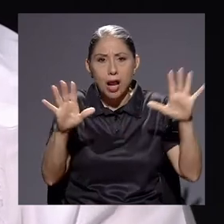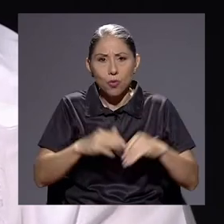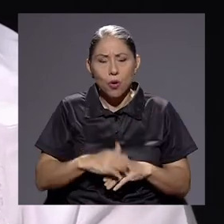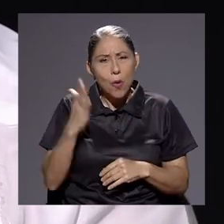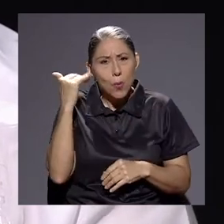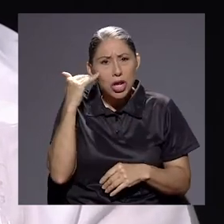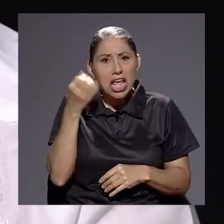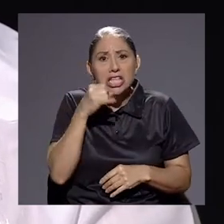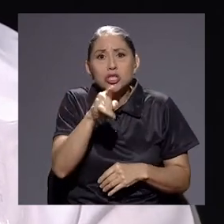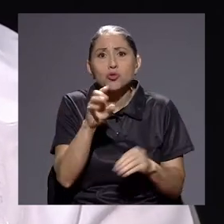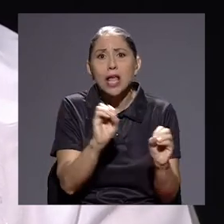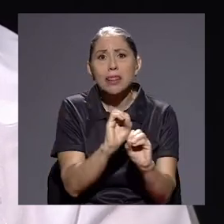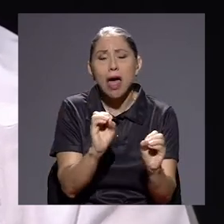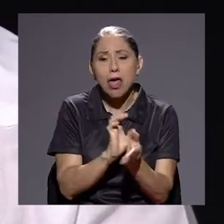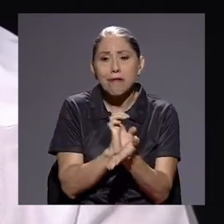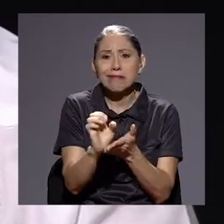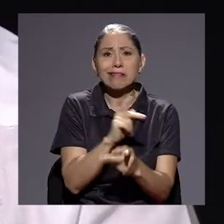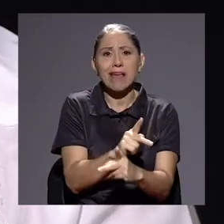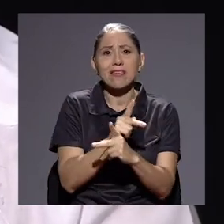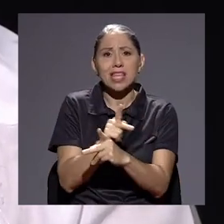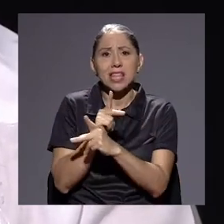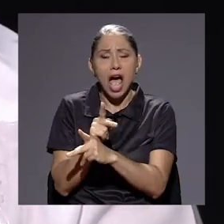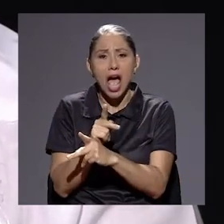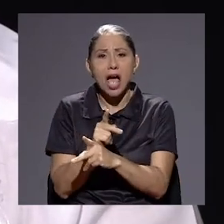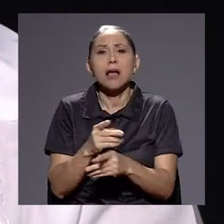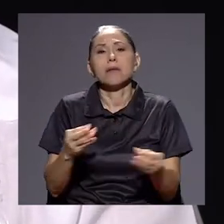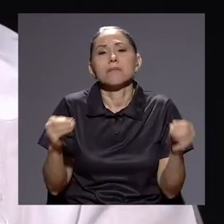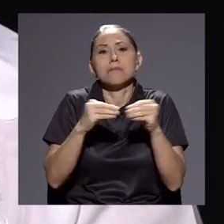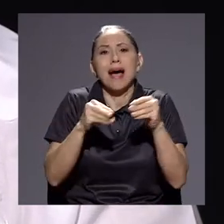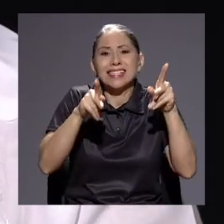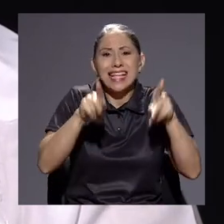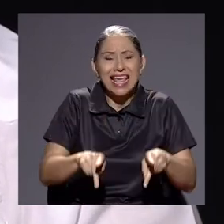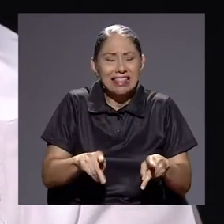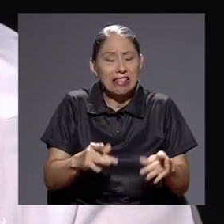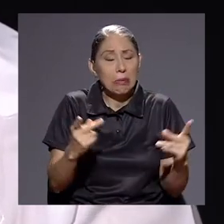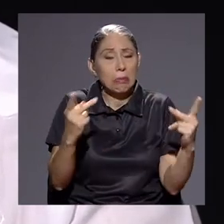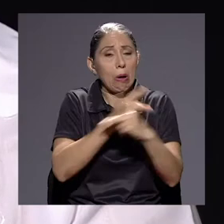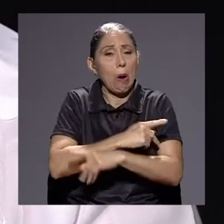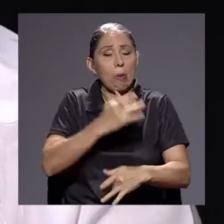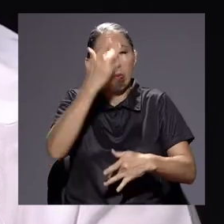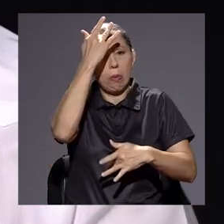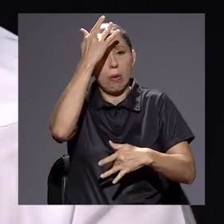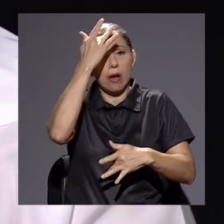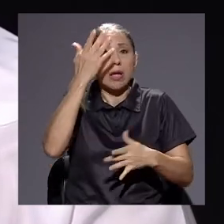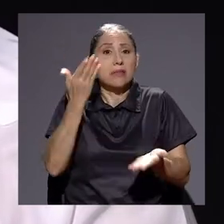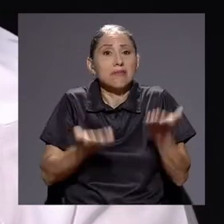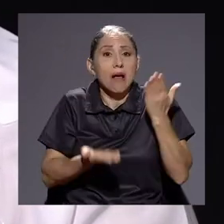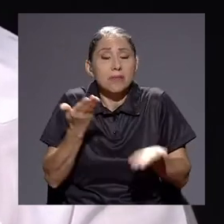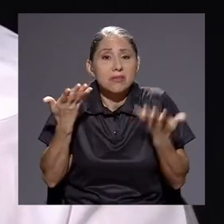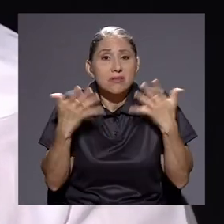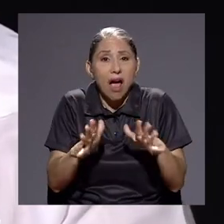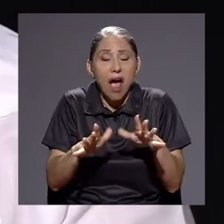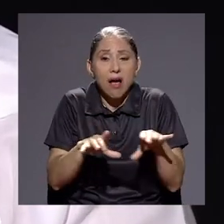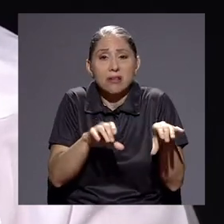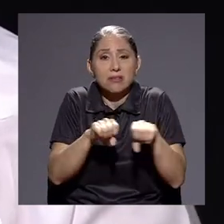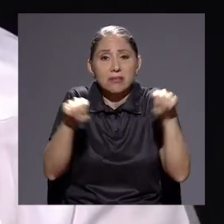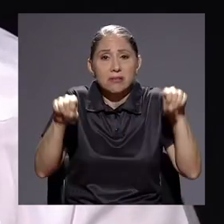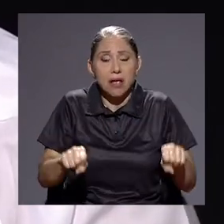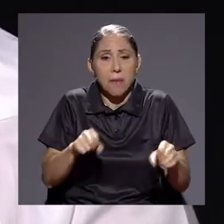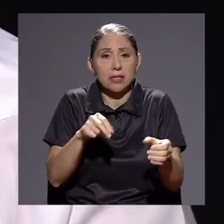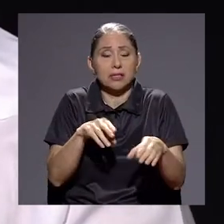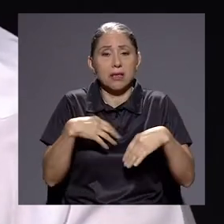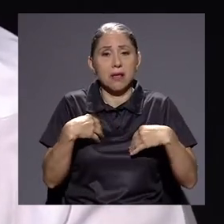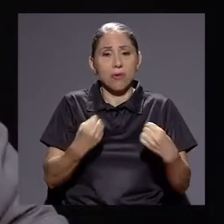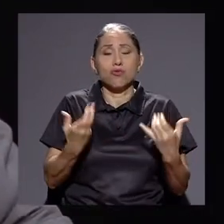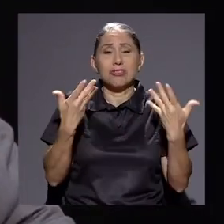Si usted no toma medidas, tendría más gente en situación crítica, se hubieran saturado los sistemas y tendríamos más